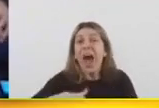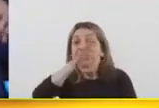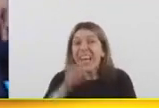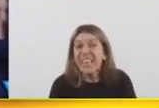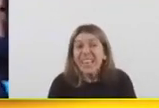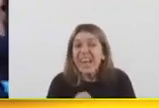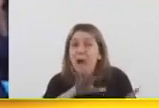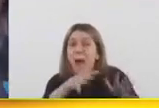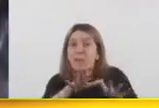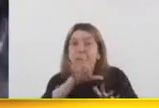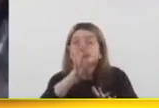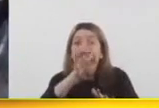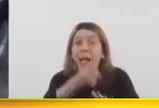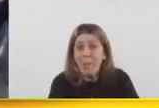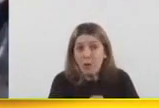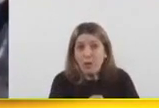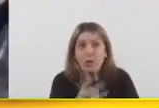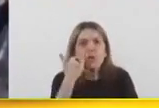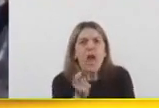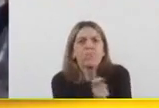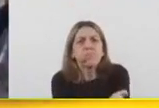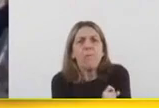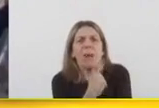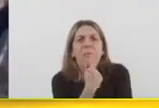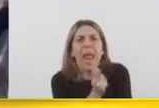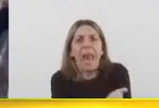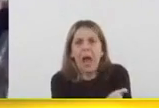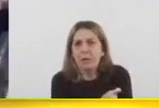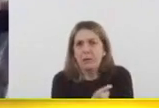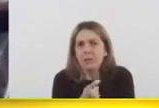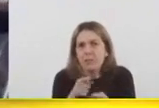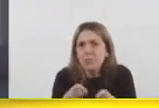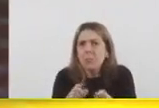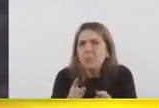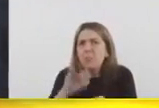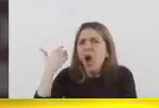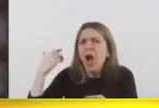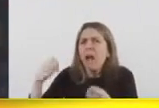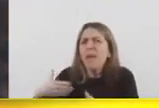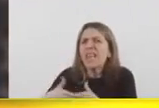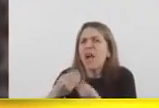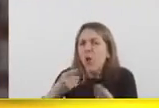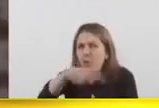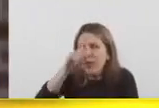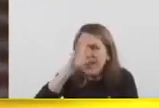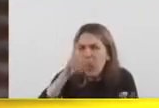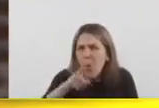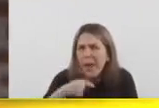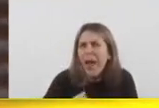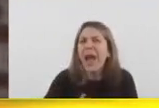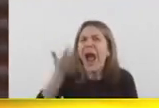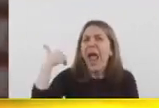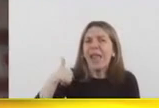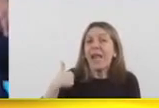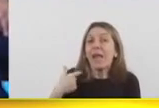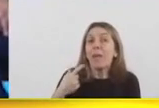más o menos, por lo menos, recibió una dosis de la vacuna. Ahora, ¿cómo empezó todo esto? ¿Se acuerdan? Cuando conseguimos las